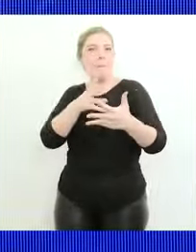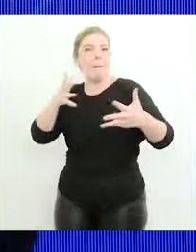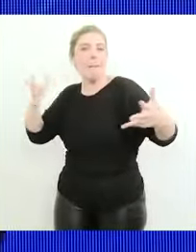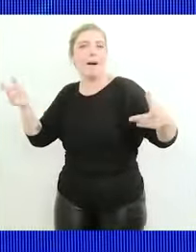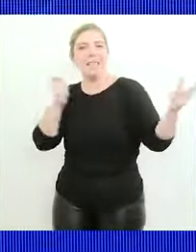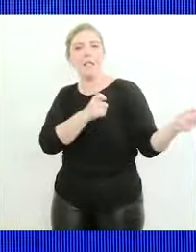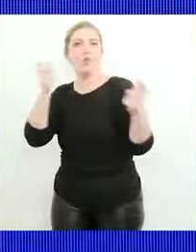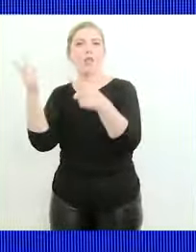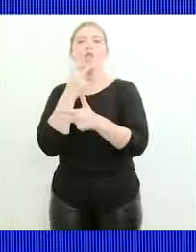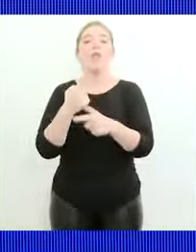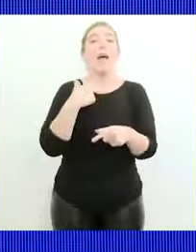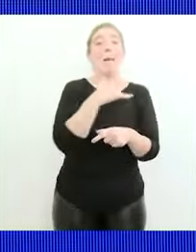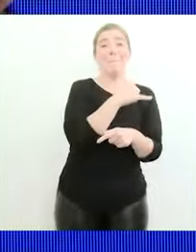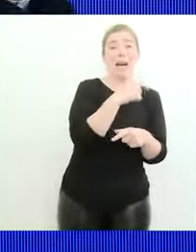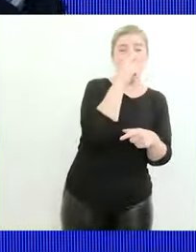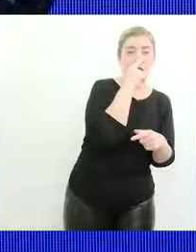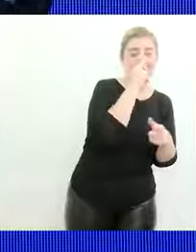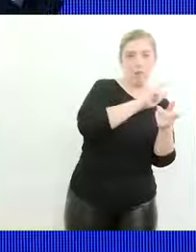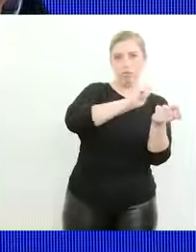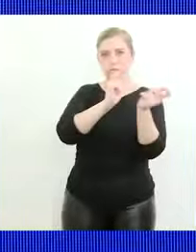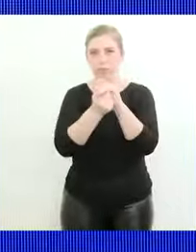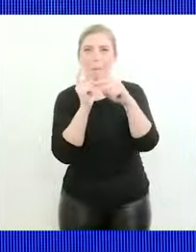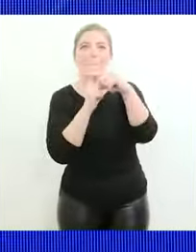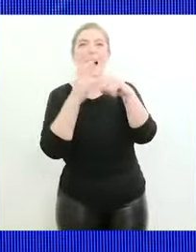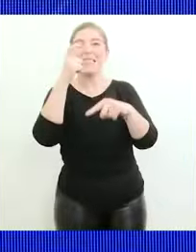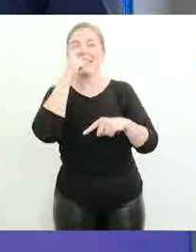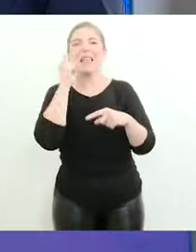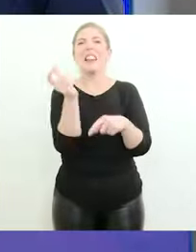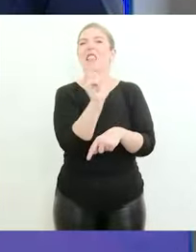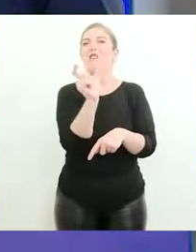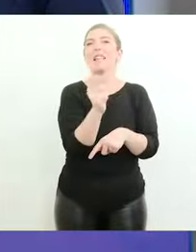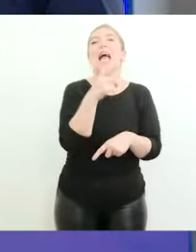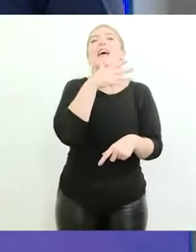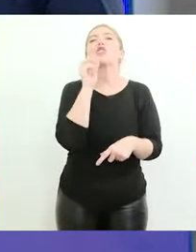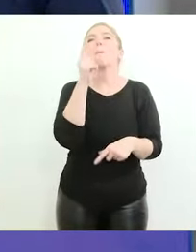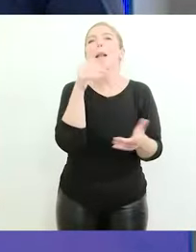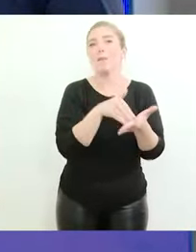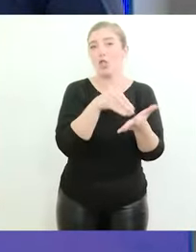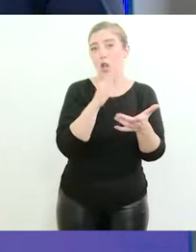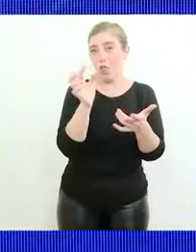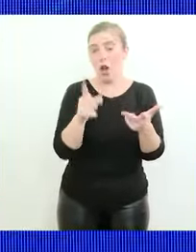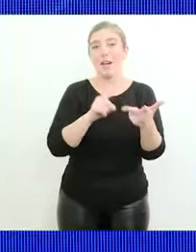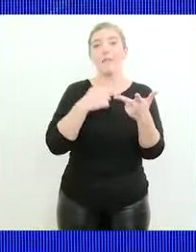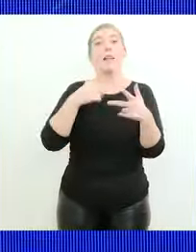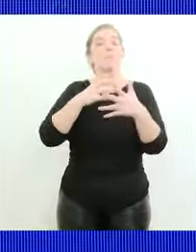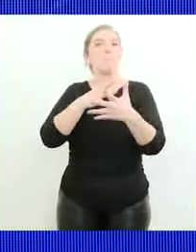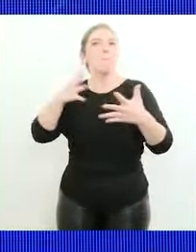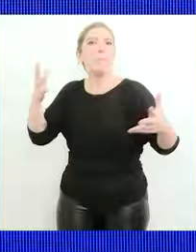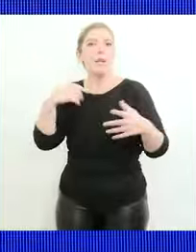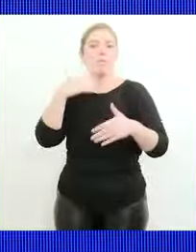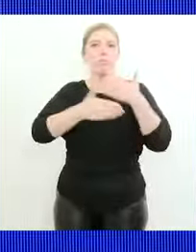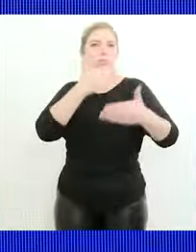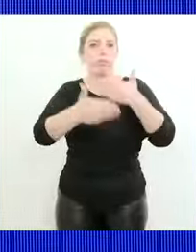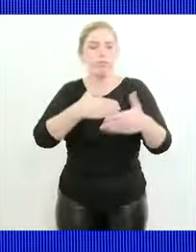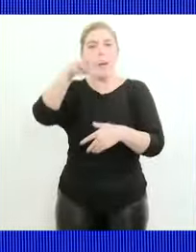pasamos de menos 7 a más 7 o sea una diferencia de 14 mil millones de dólares el crecimiento del complejo minero porque cuando hablamos de